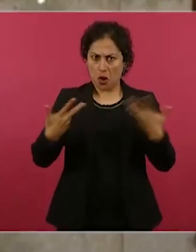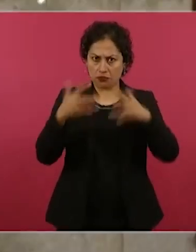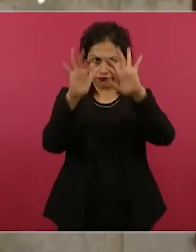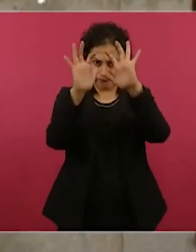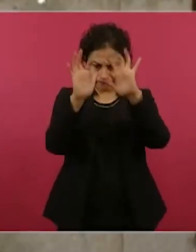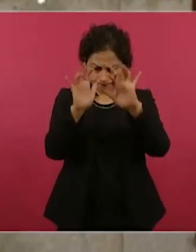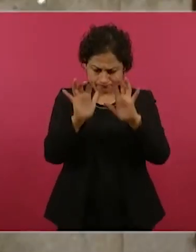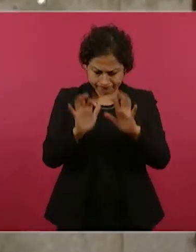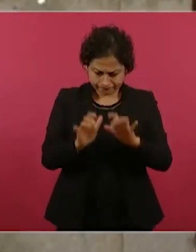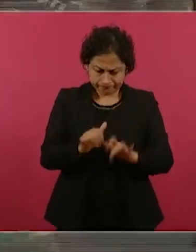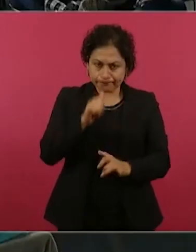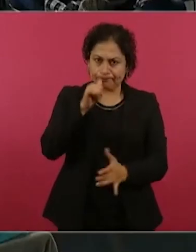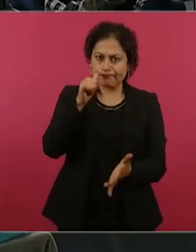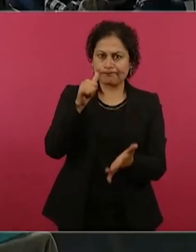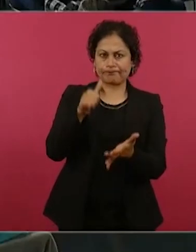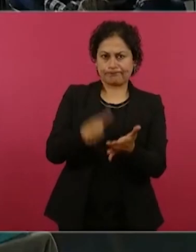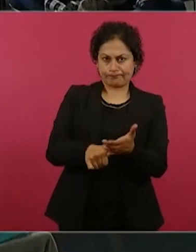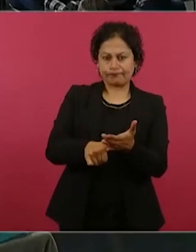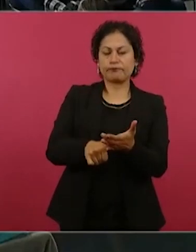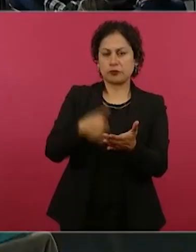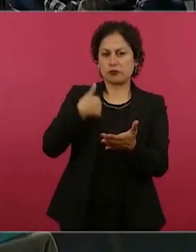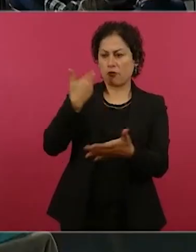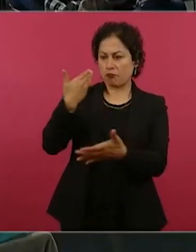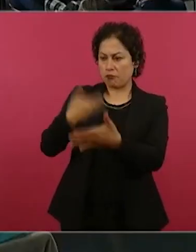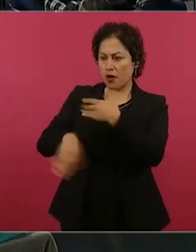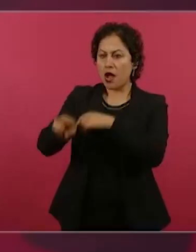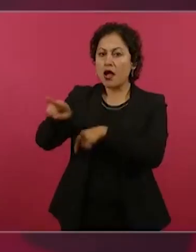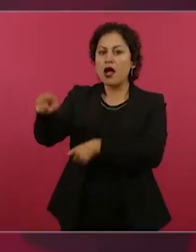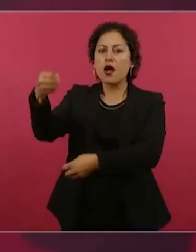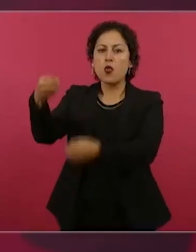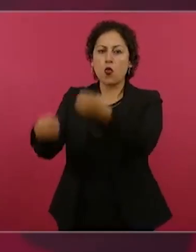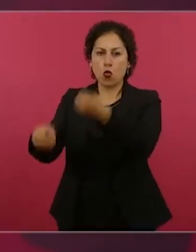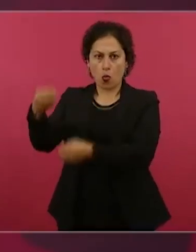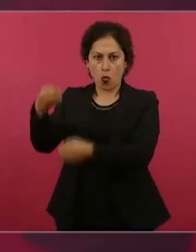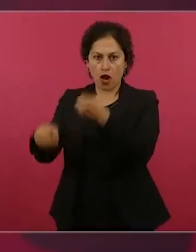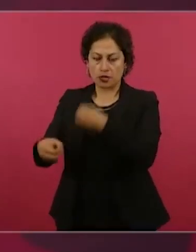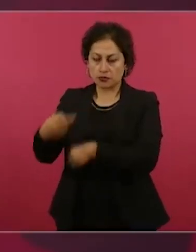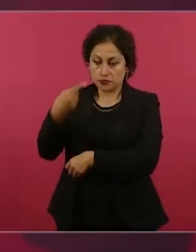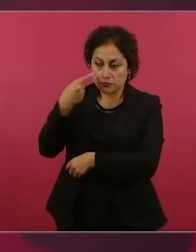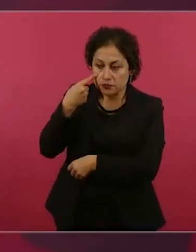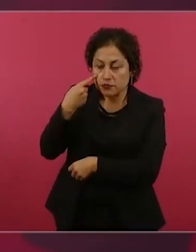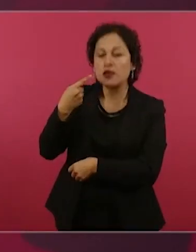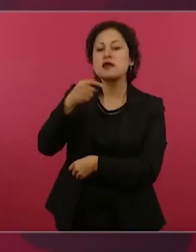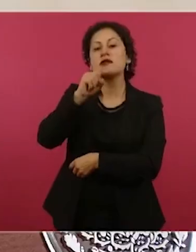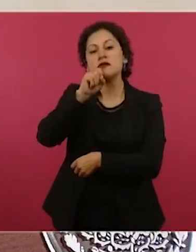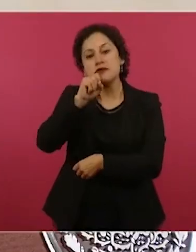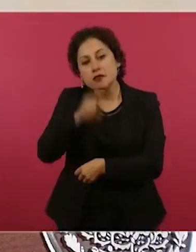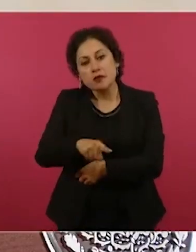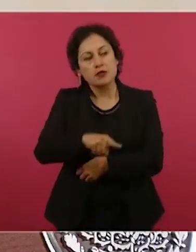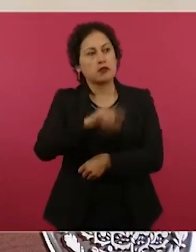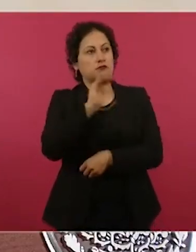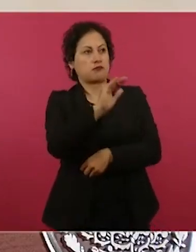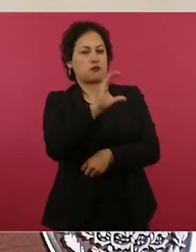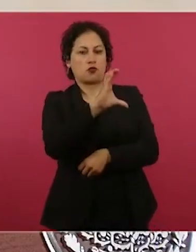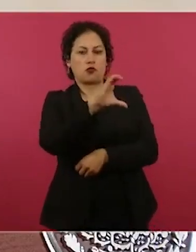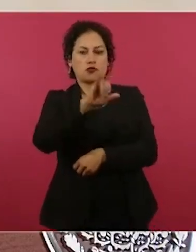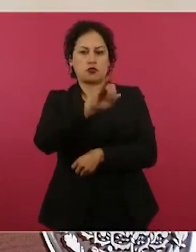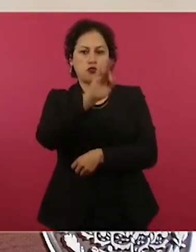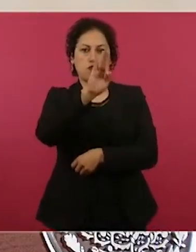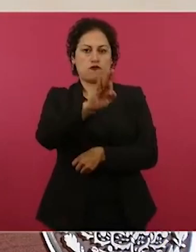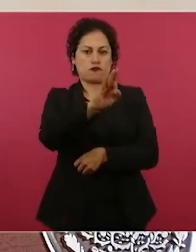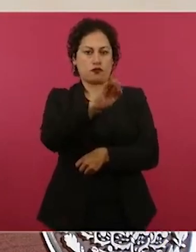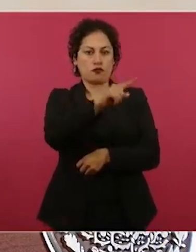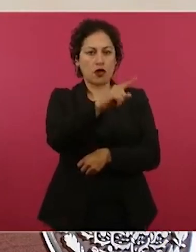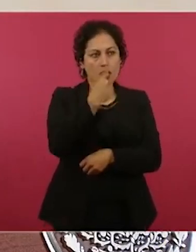enviar al juez y también al Consejo de la Judicatura y